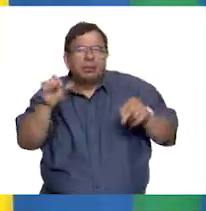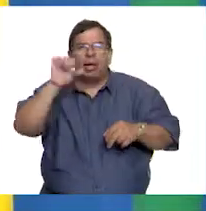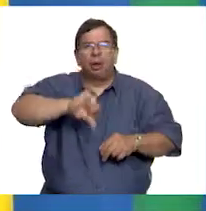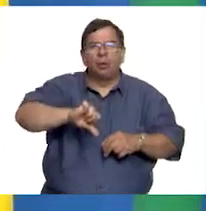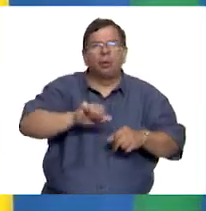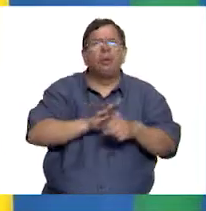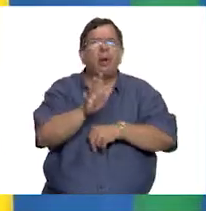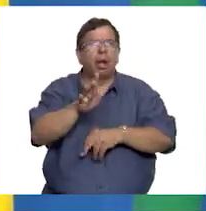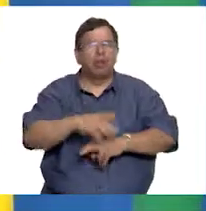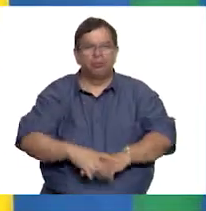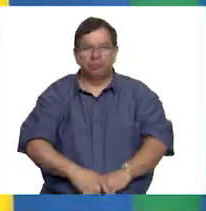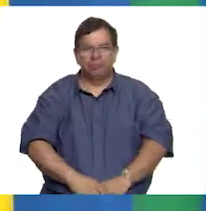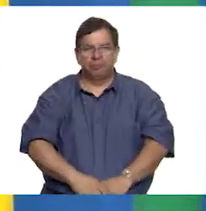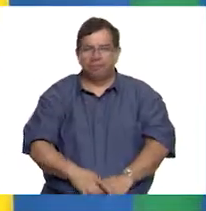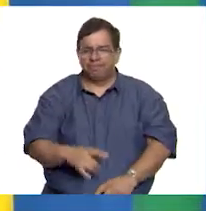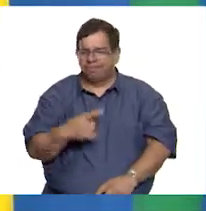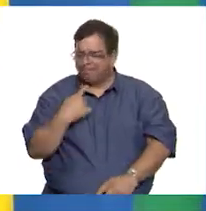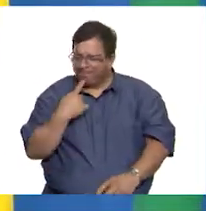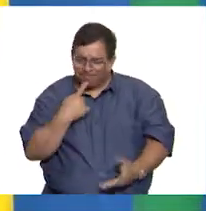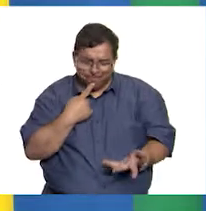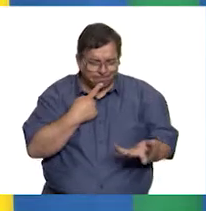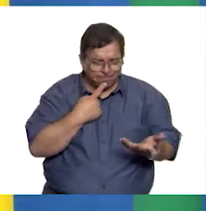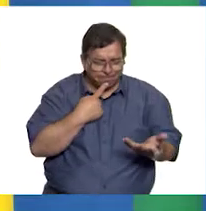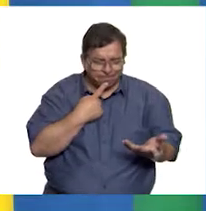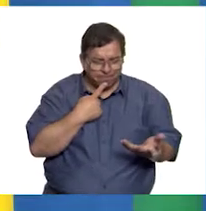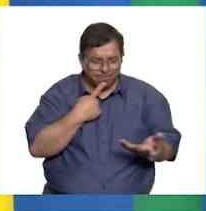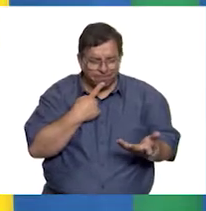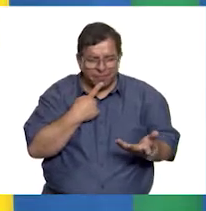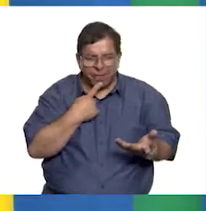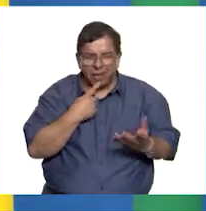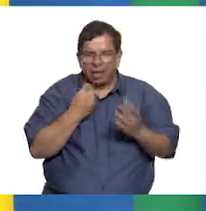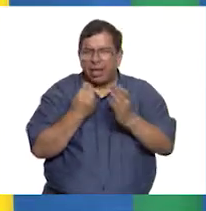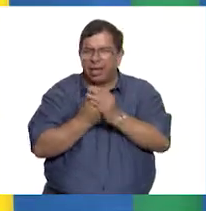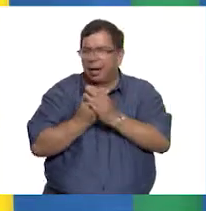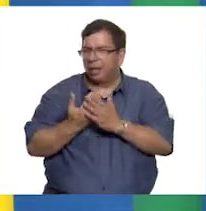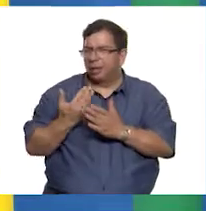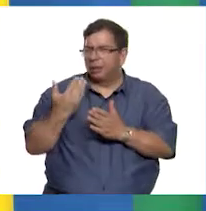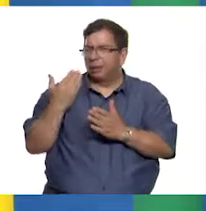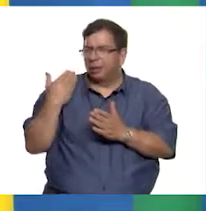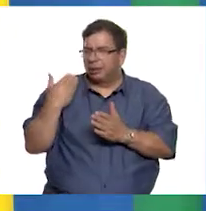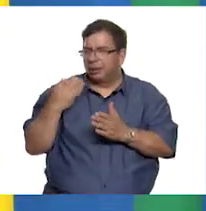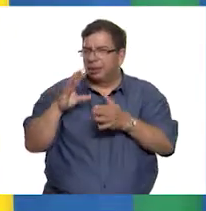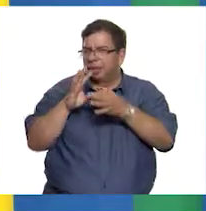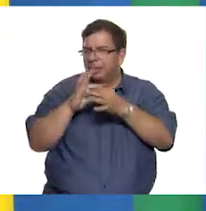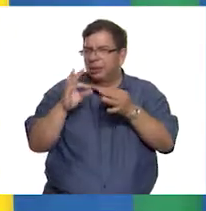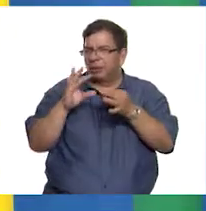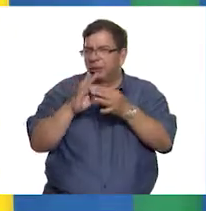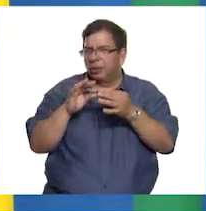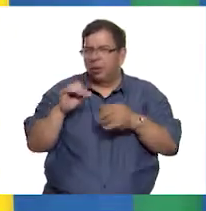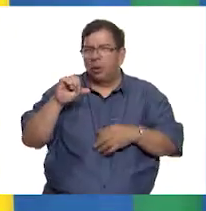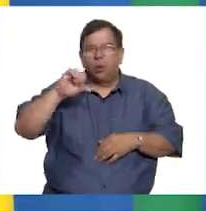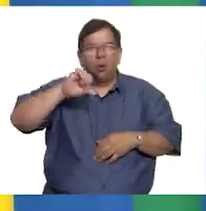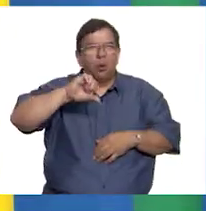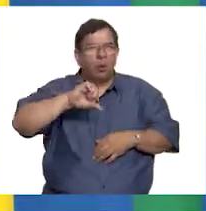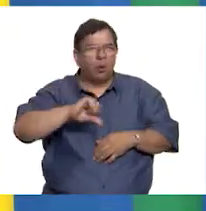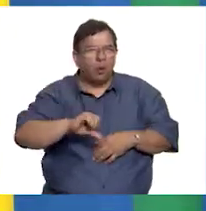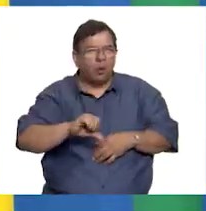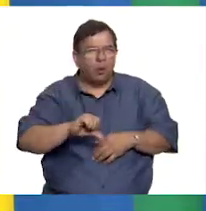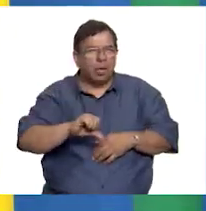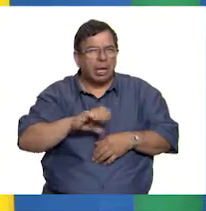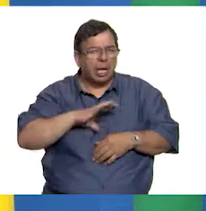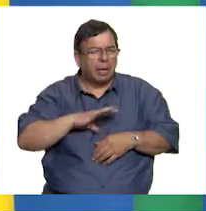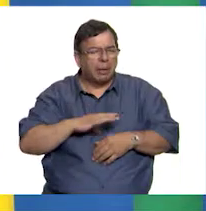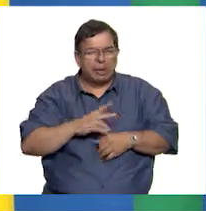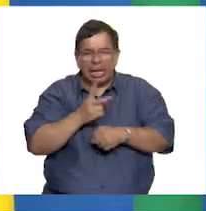día de hoy? Si no me equivoco, la clase pasada nos comentaste que hoy tendríamos una